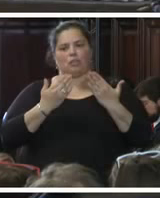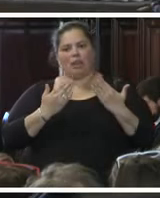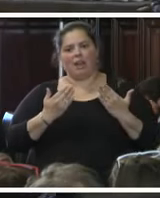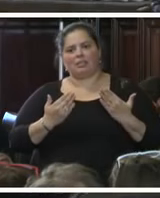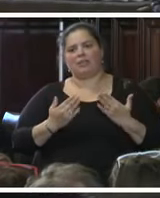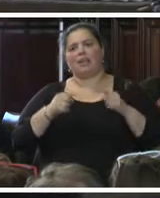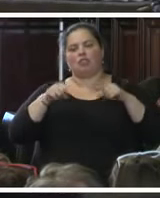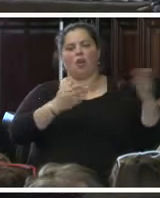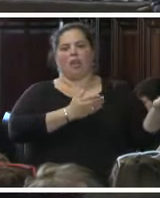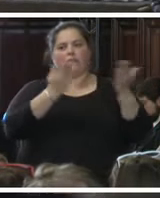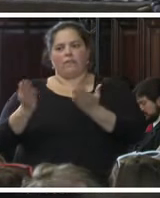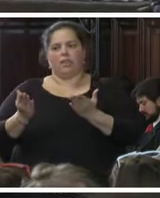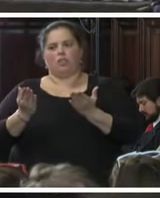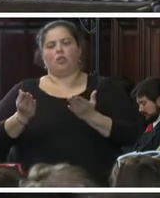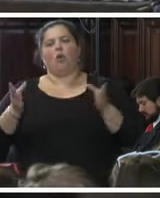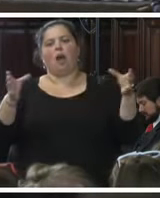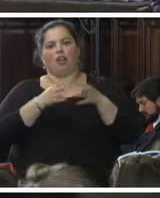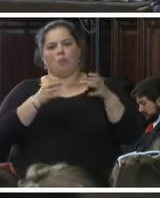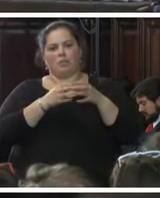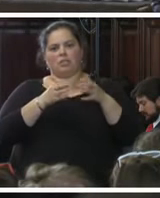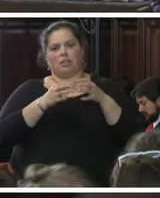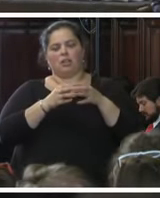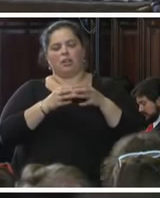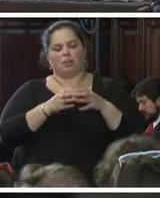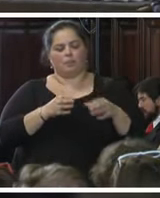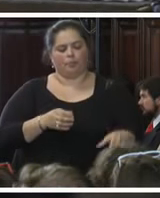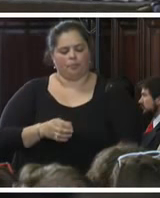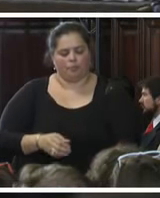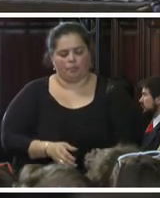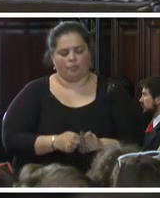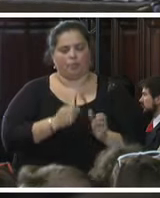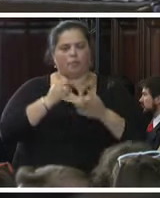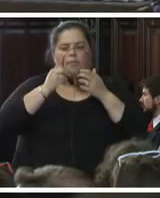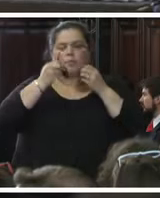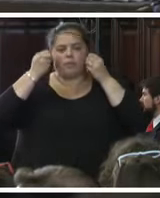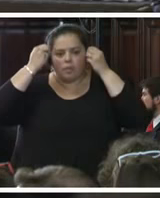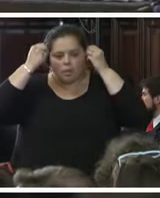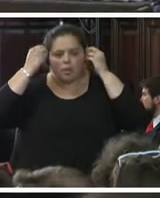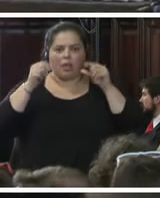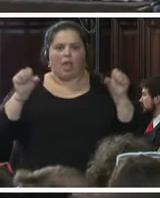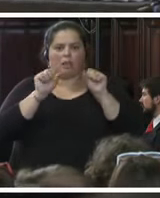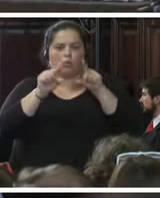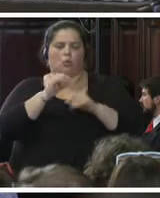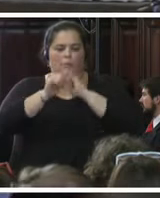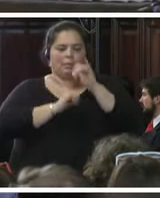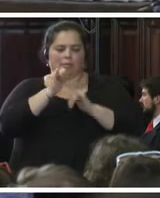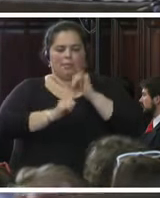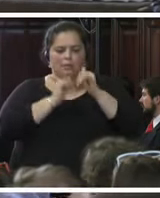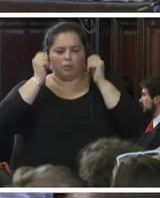Muchas gracias. Invito ahora a la comisionada Esmeralda a que haga su intervención.